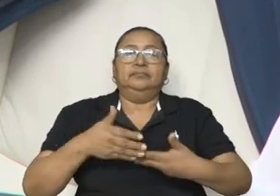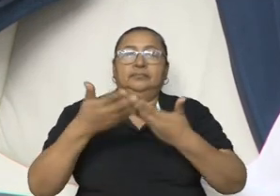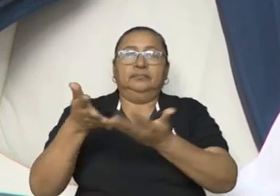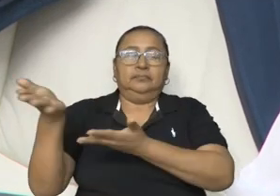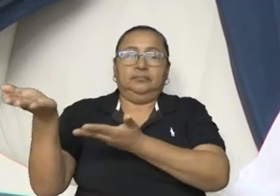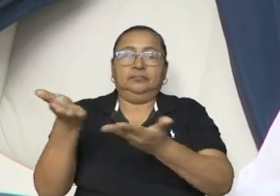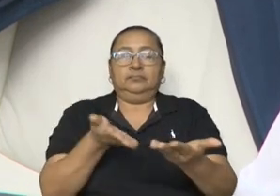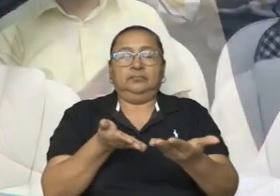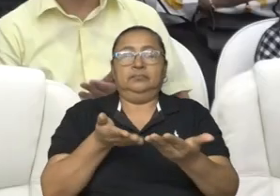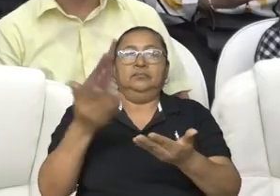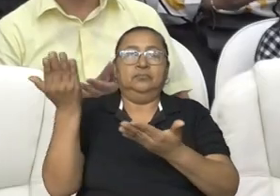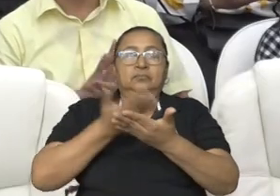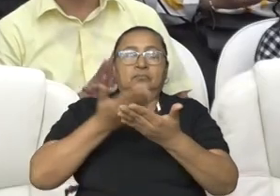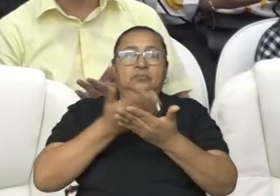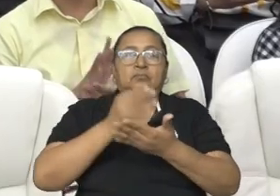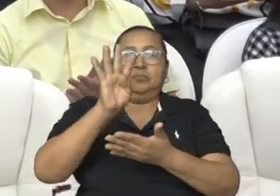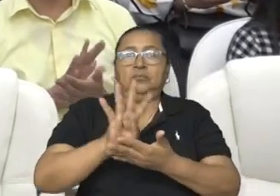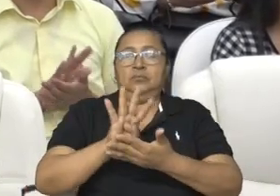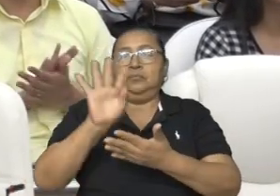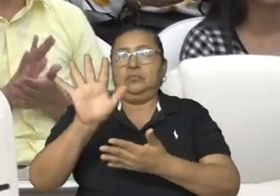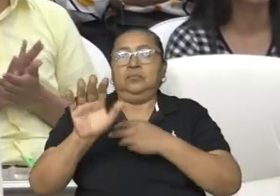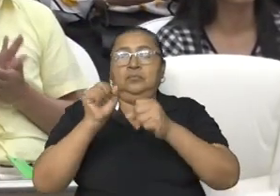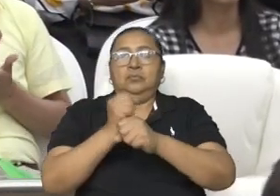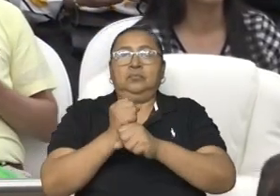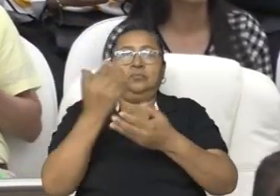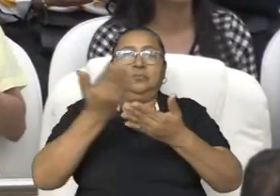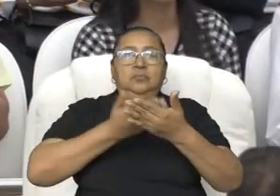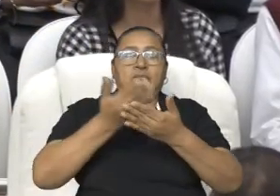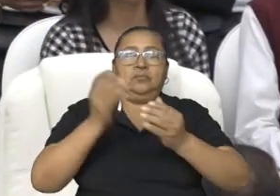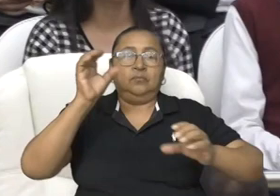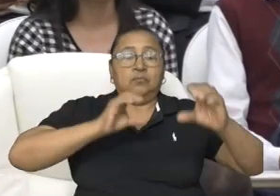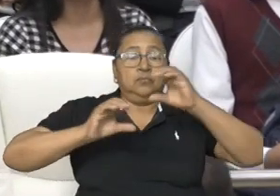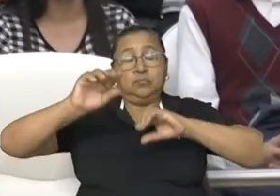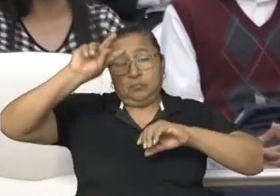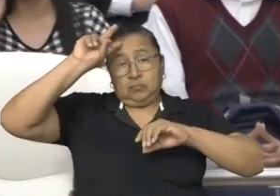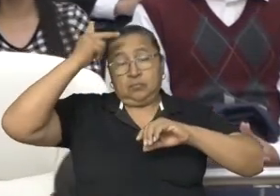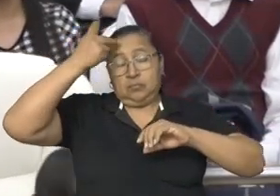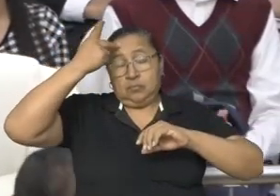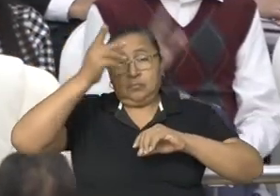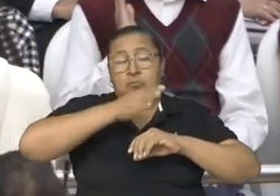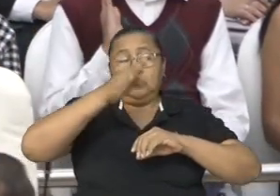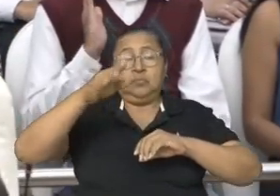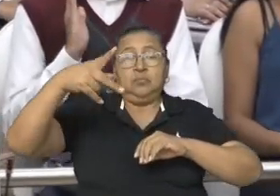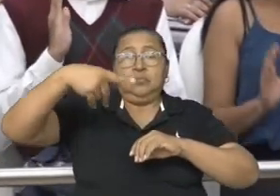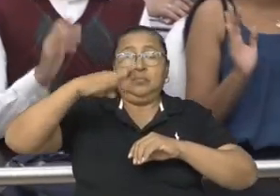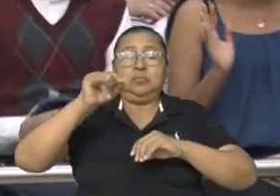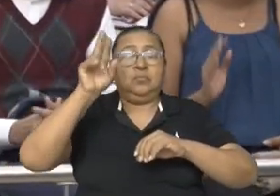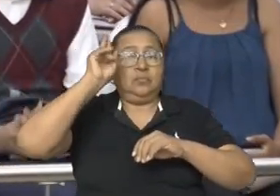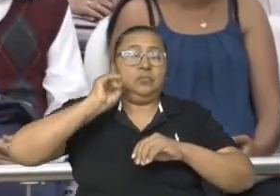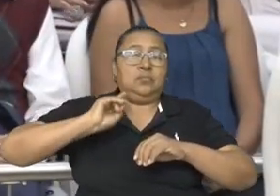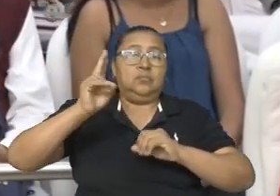bienvenida a estudiantes del cuarto y quinto año de la carrera de Ciencias Políticas y Gestión Pública de la